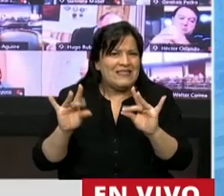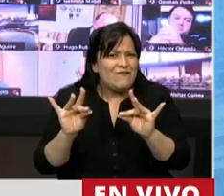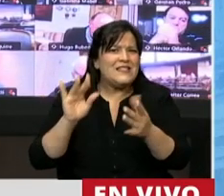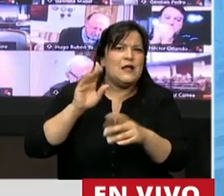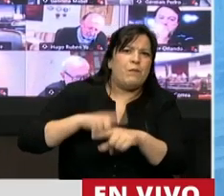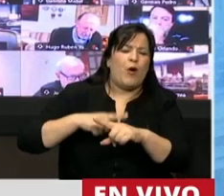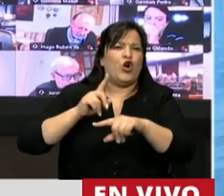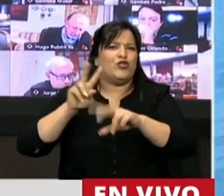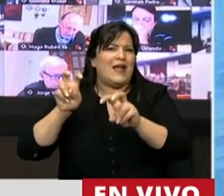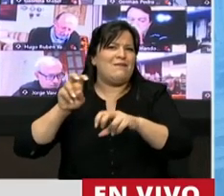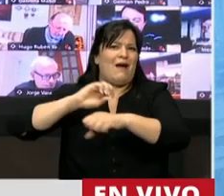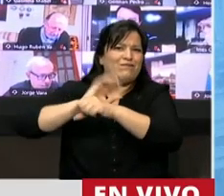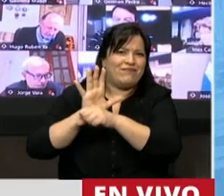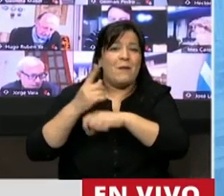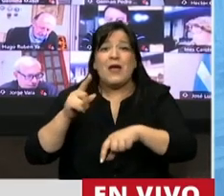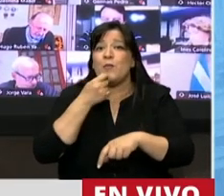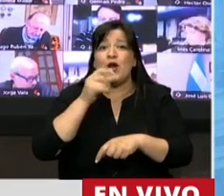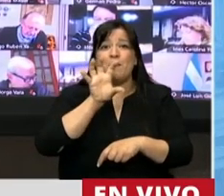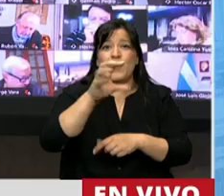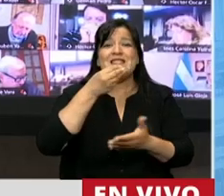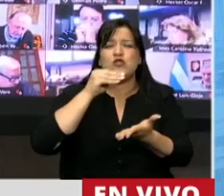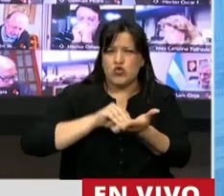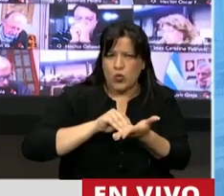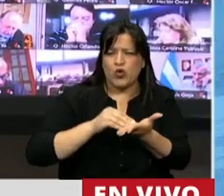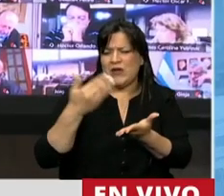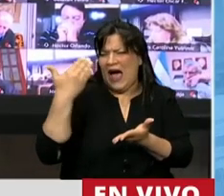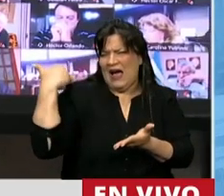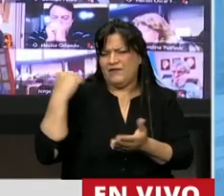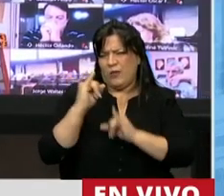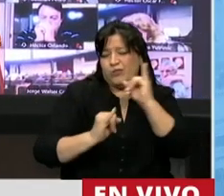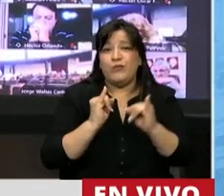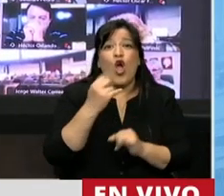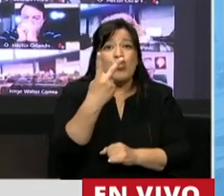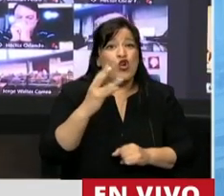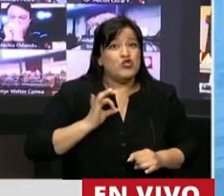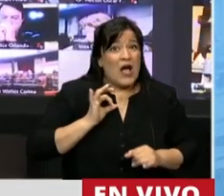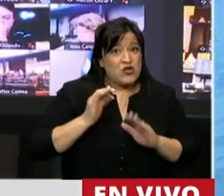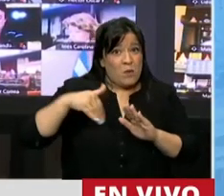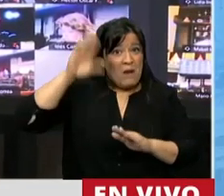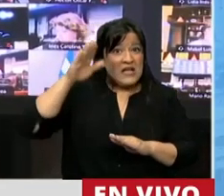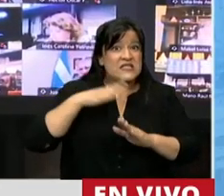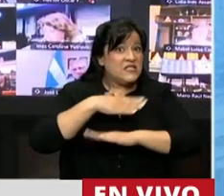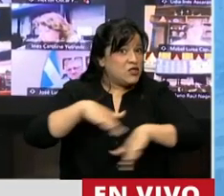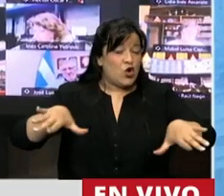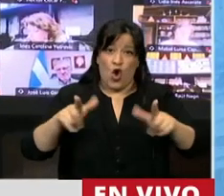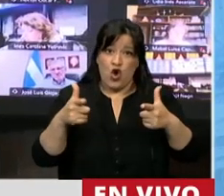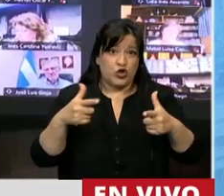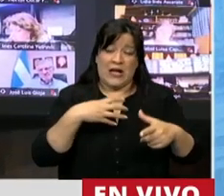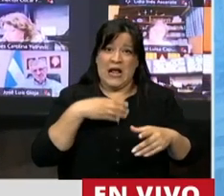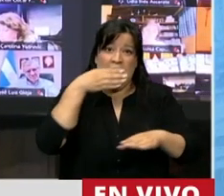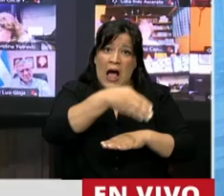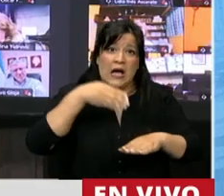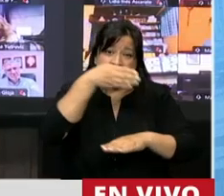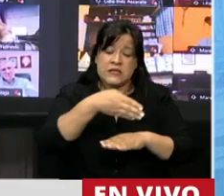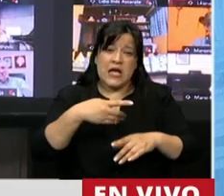le pongo el caso de Chubut sobre el cual he hablado en otras oportunidades. Hace más de dos años que los chicos no tienen clases en forma